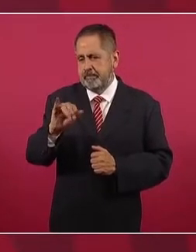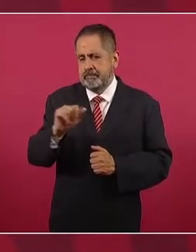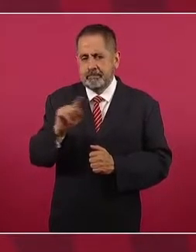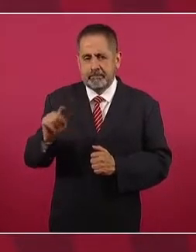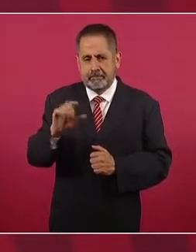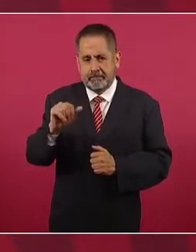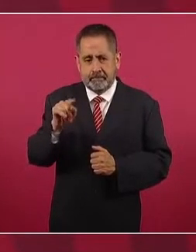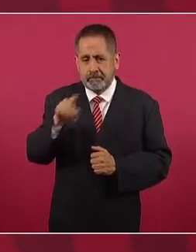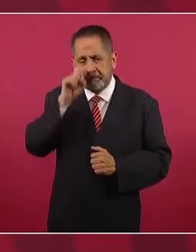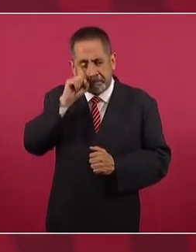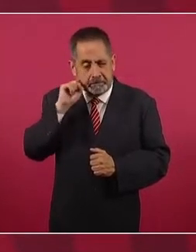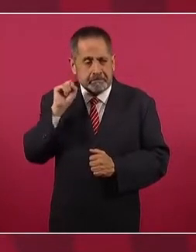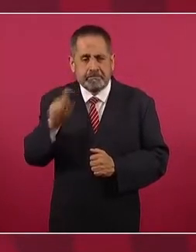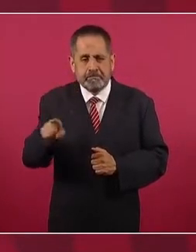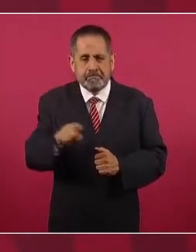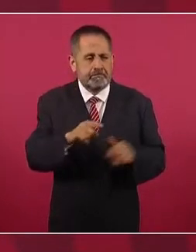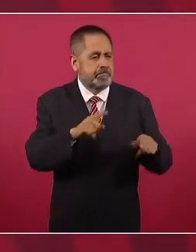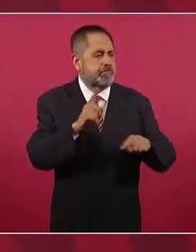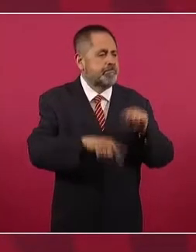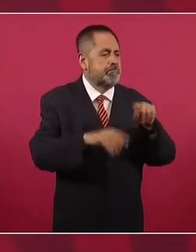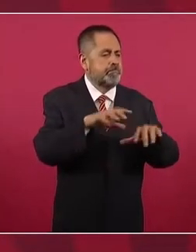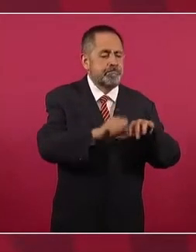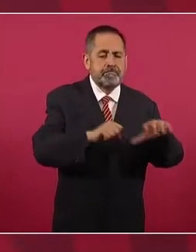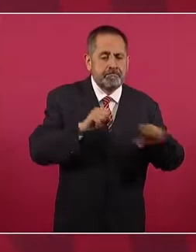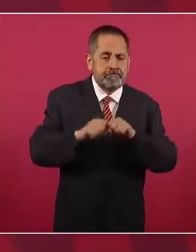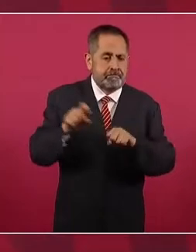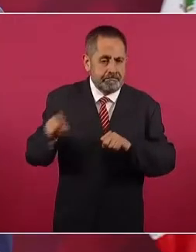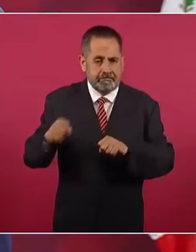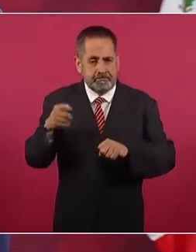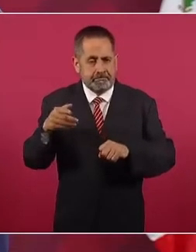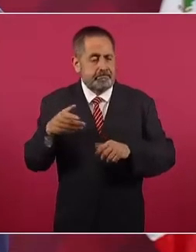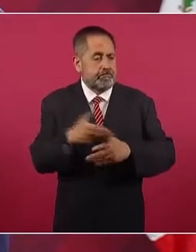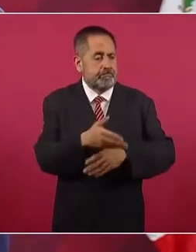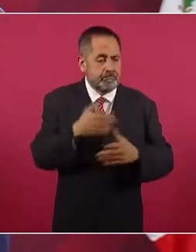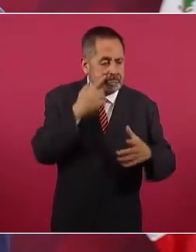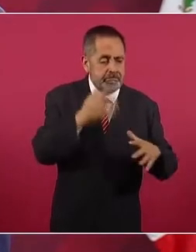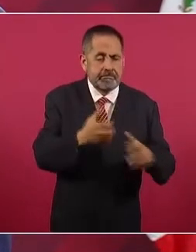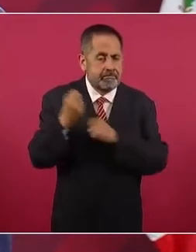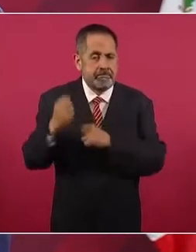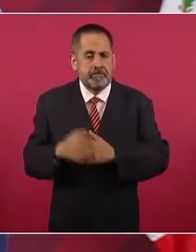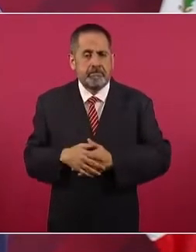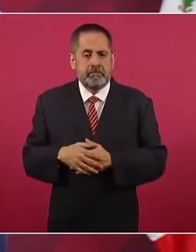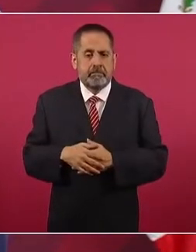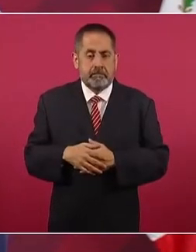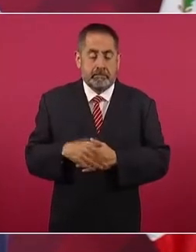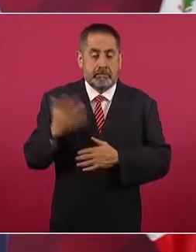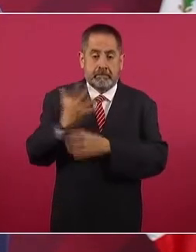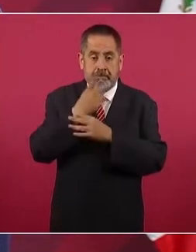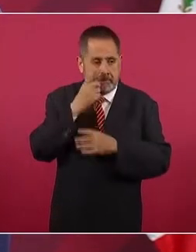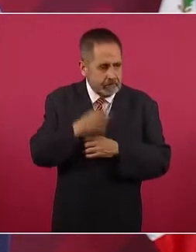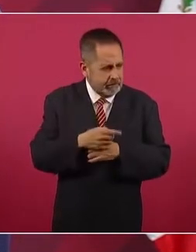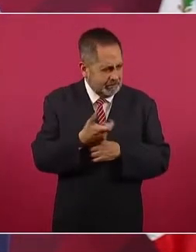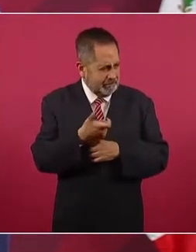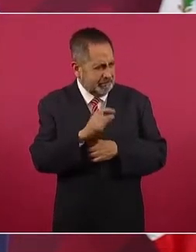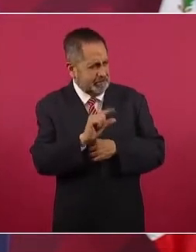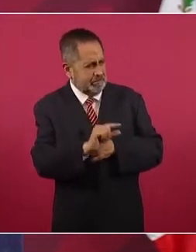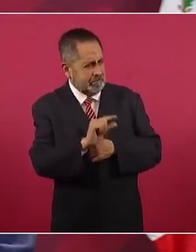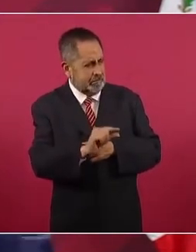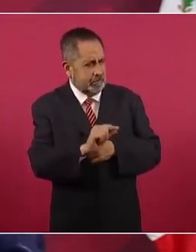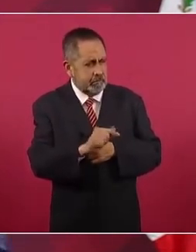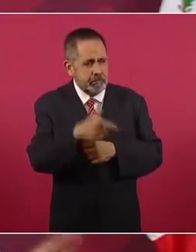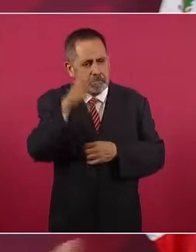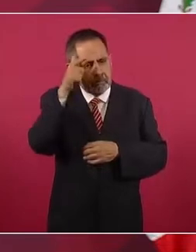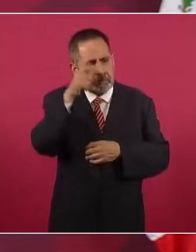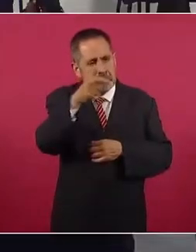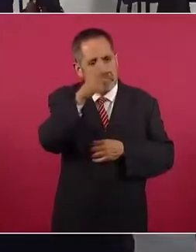en la invasión, de que cada vez era menos el dinero y cuando